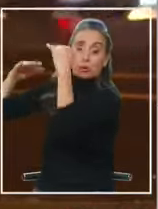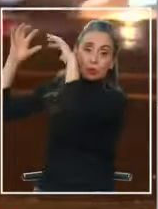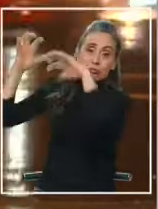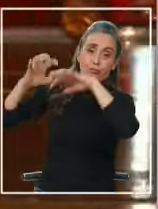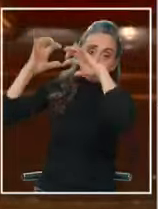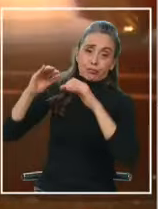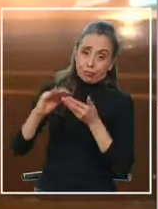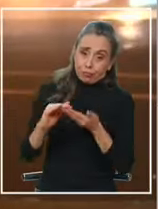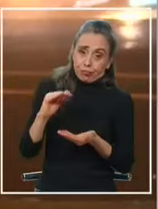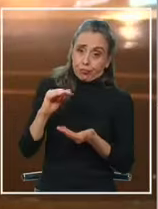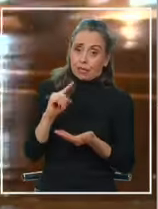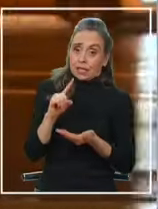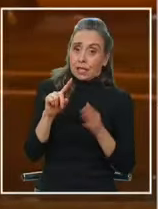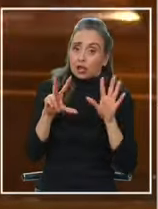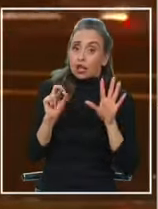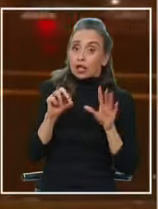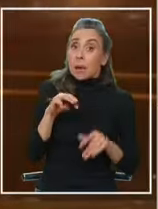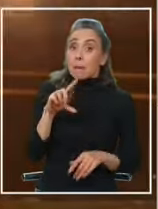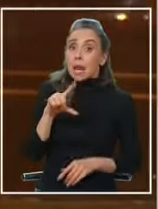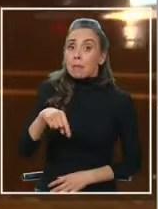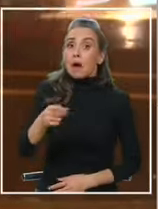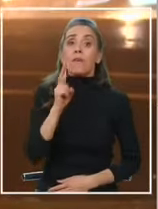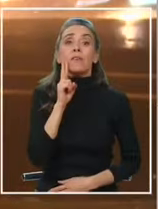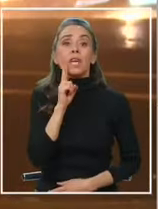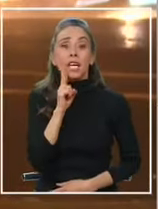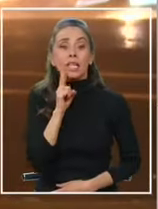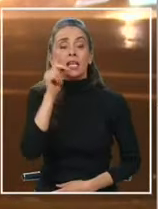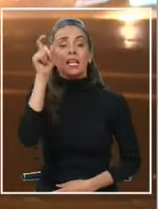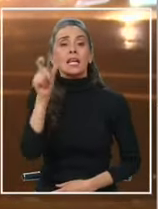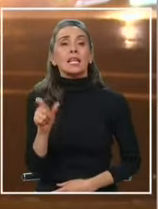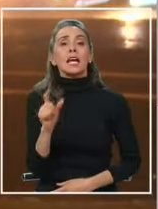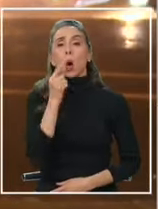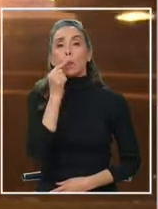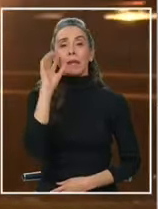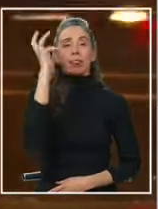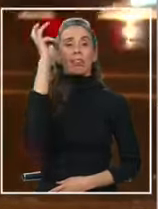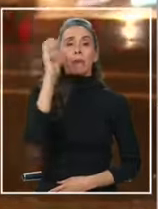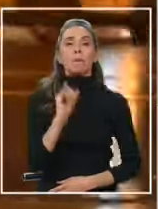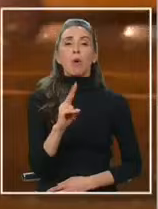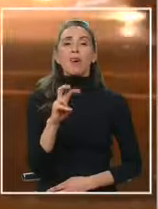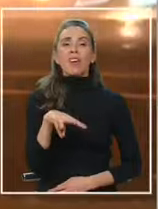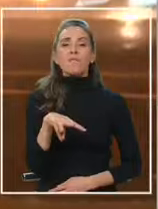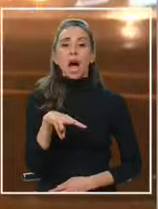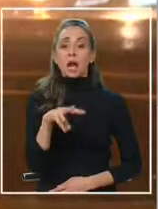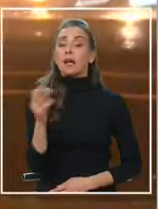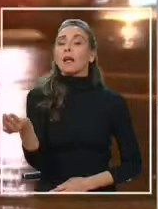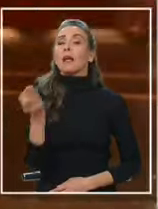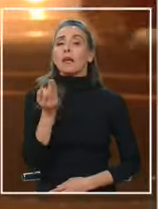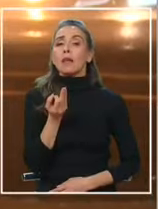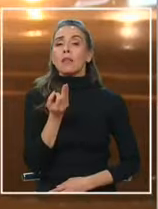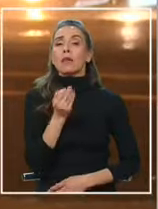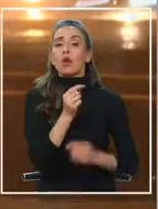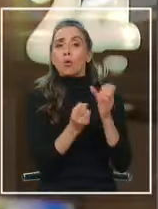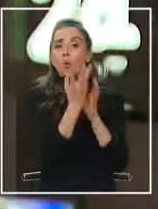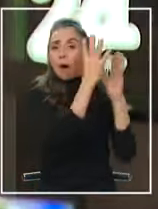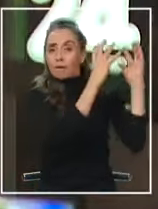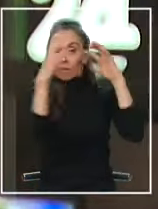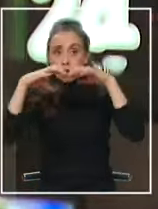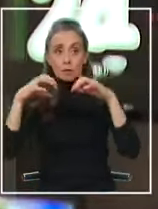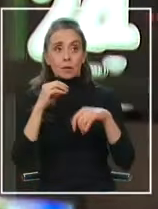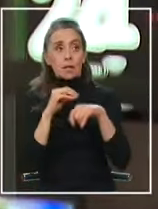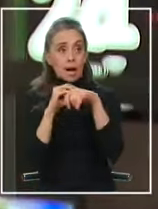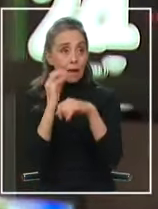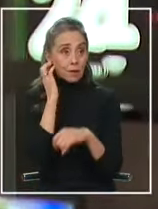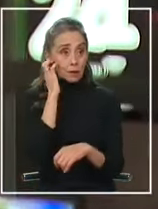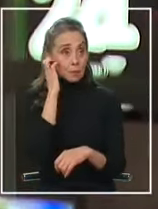milímetros el día viernes. ¿Qué nos dijo Iván Torres sobre este sistema frontal? Escuchen. El